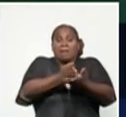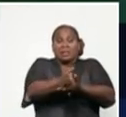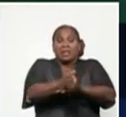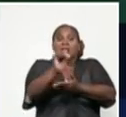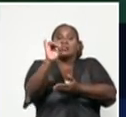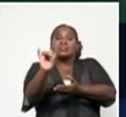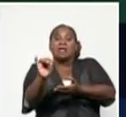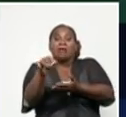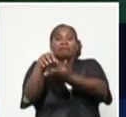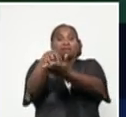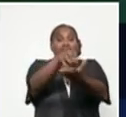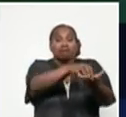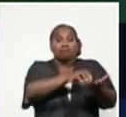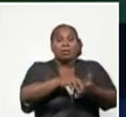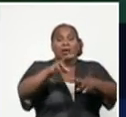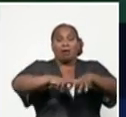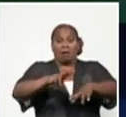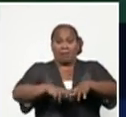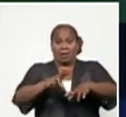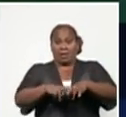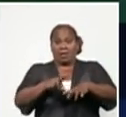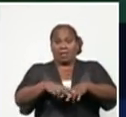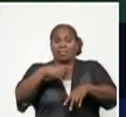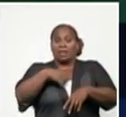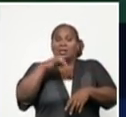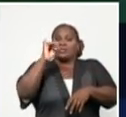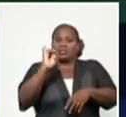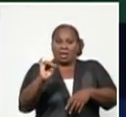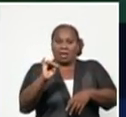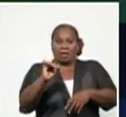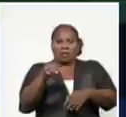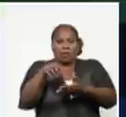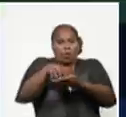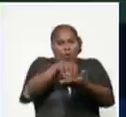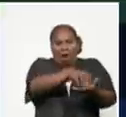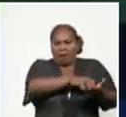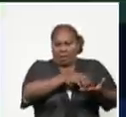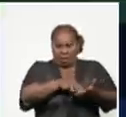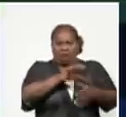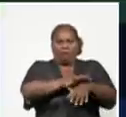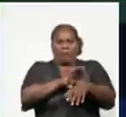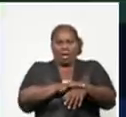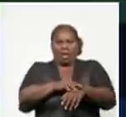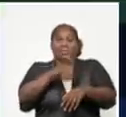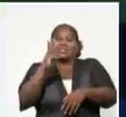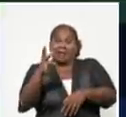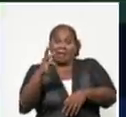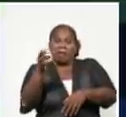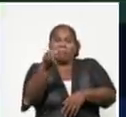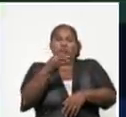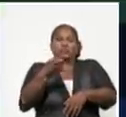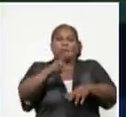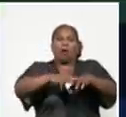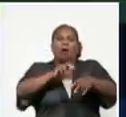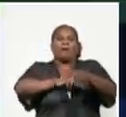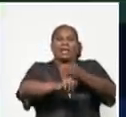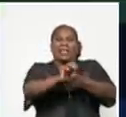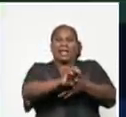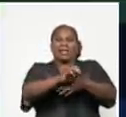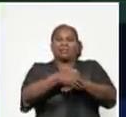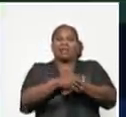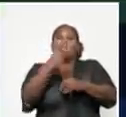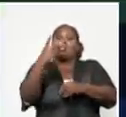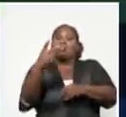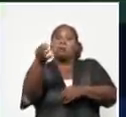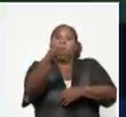La Habana tiene en estos momentos 6 eventos, 3 del municipio de Habana del Este, 2 del municipio de La Liza